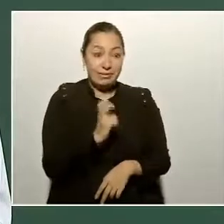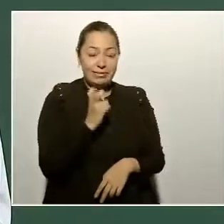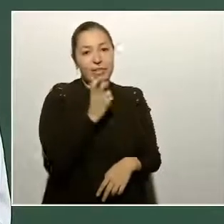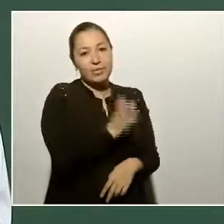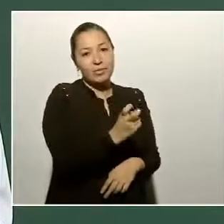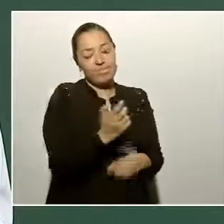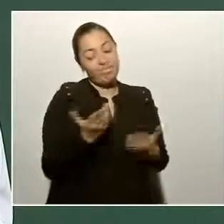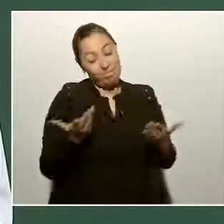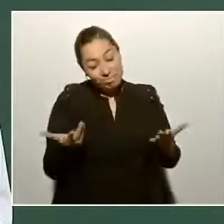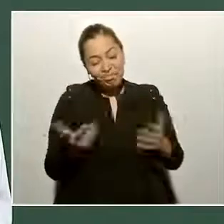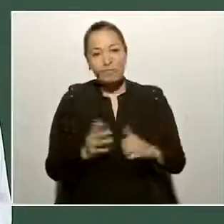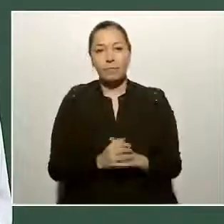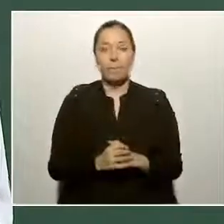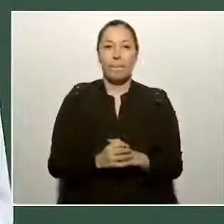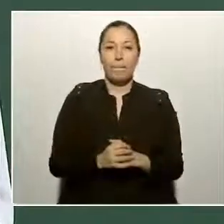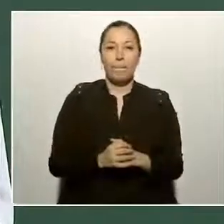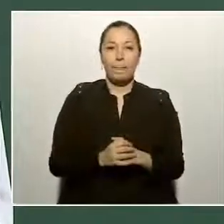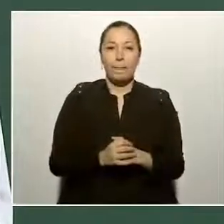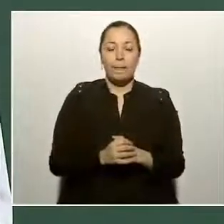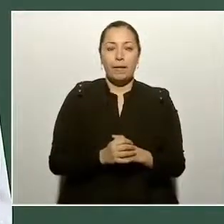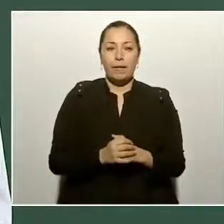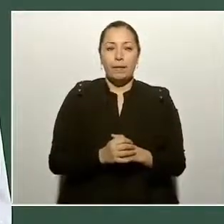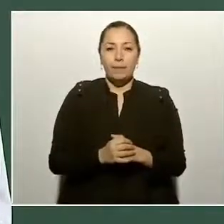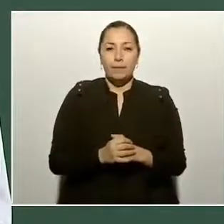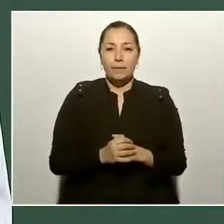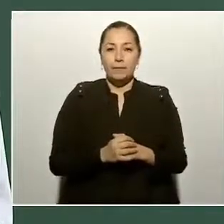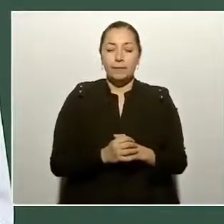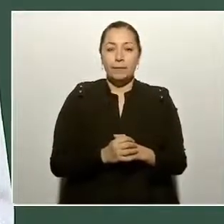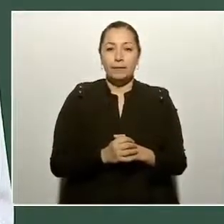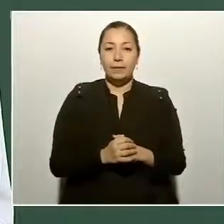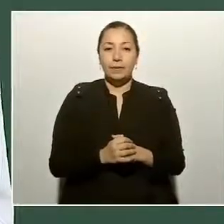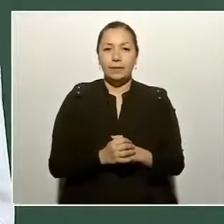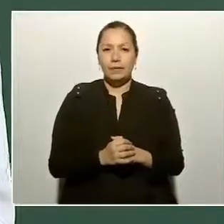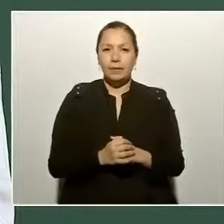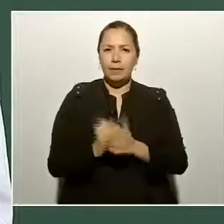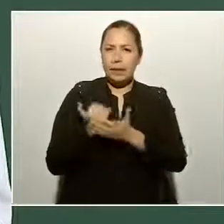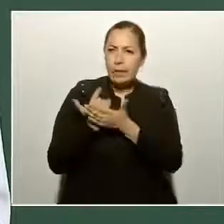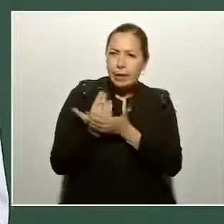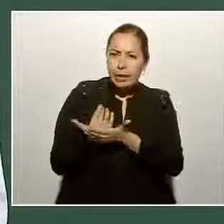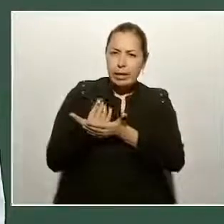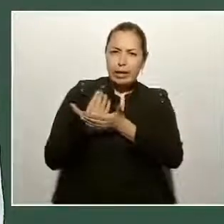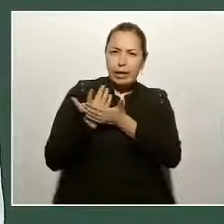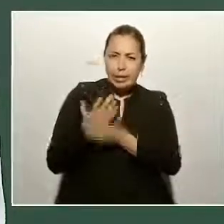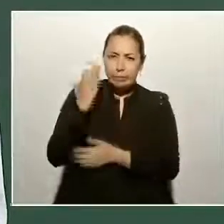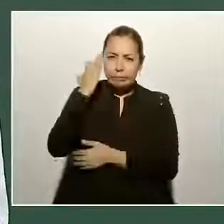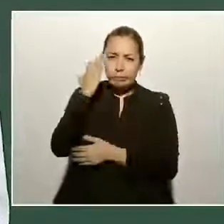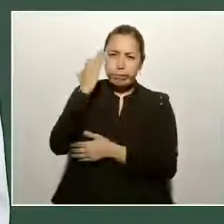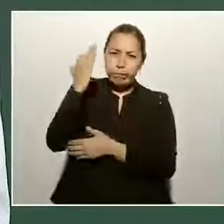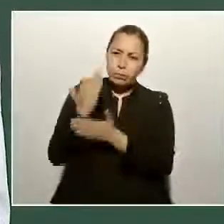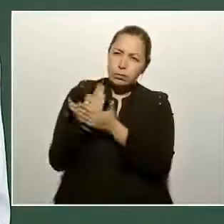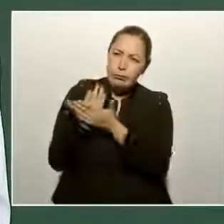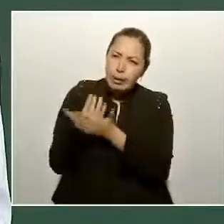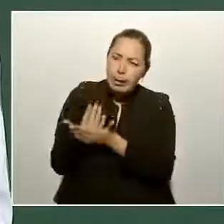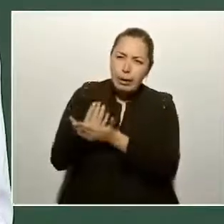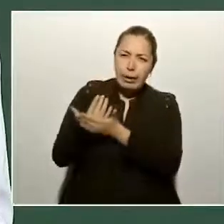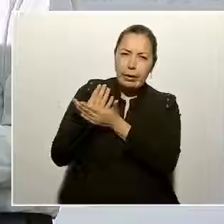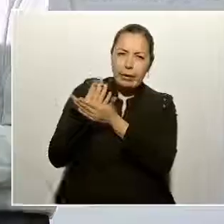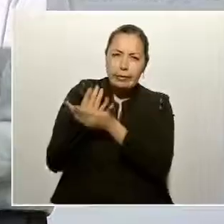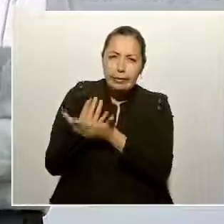no vamos a esperar que termine el curso,